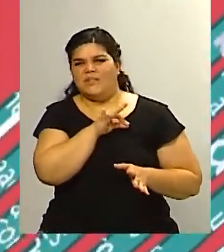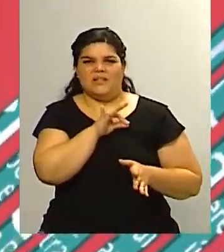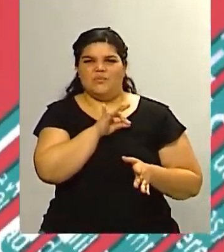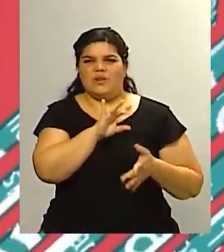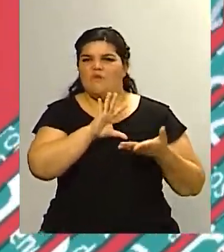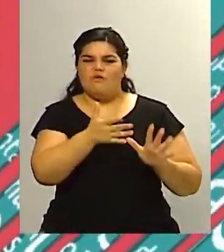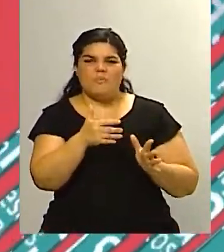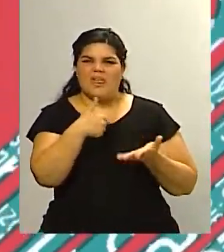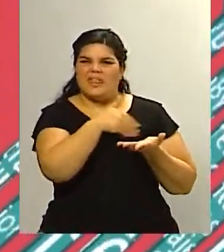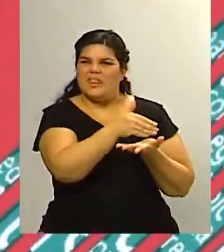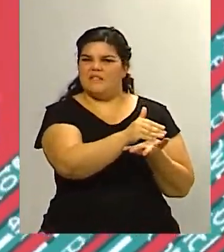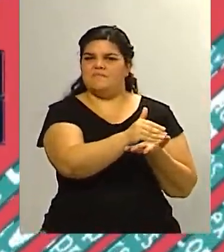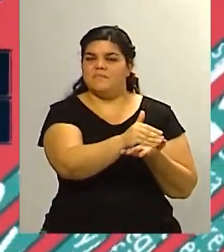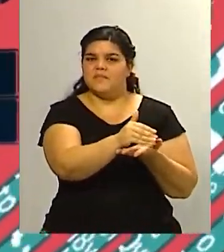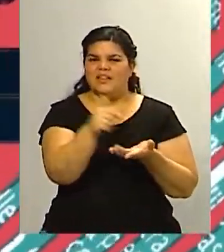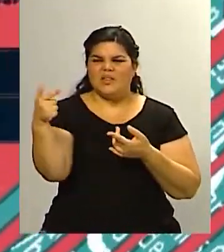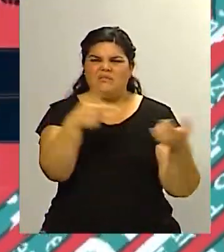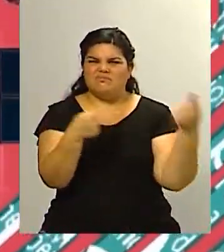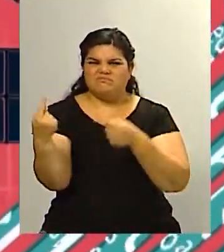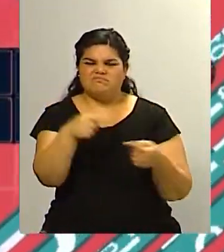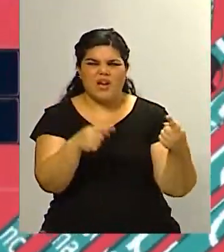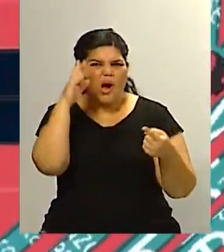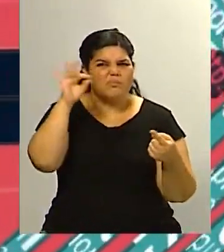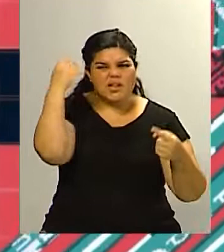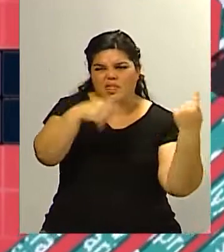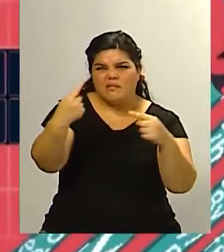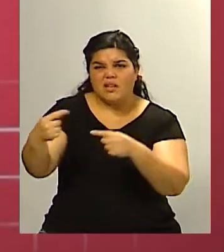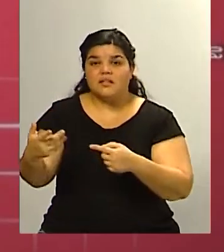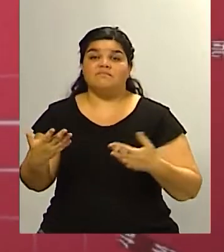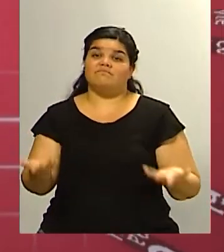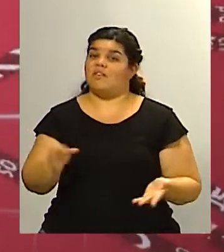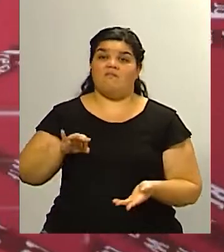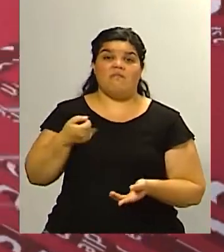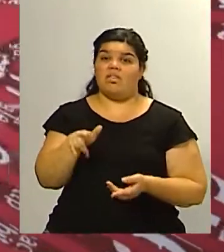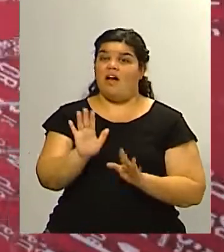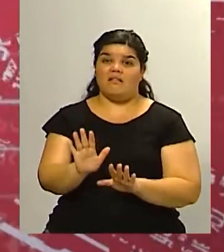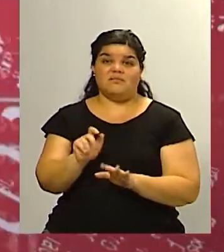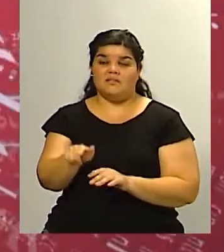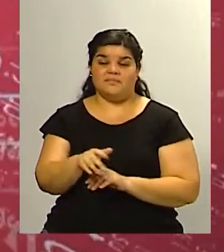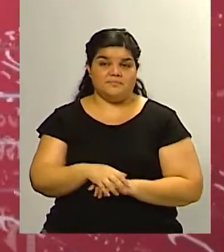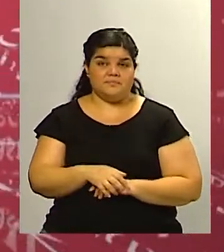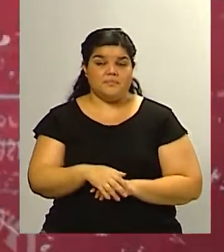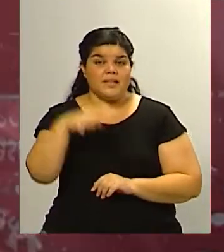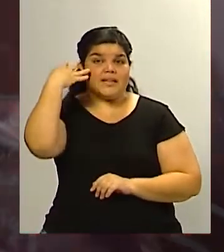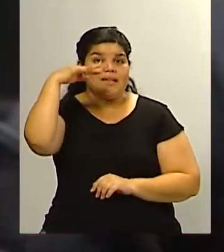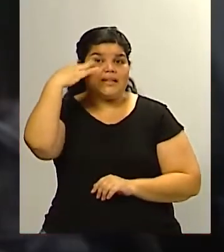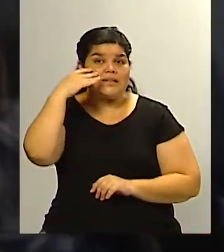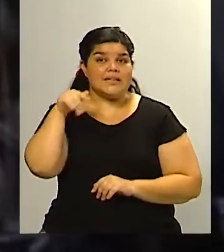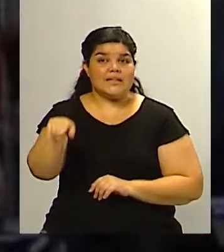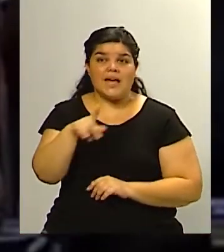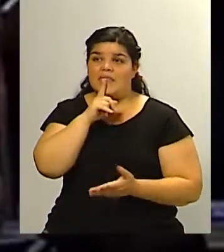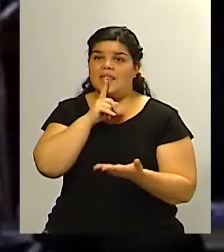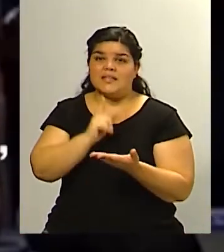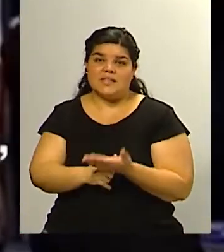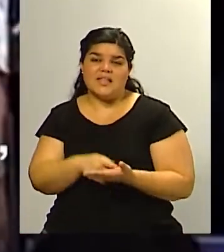decirte esto Cristina Fernández es la única dirigente de la política argentina que define a los propios y a los